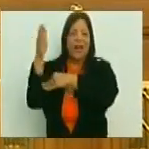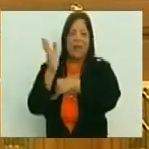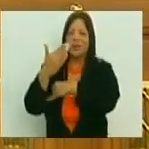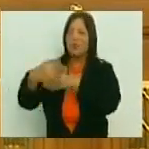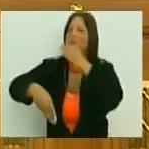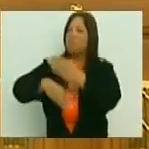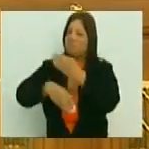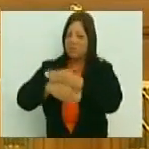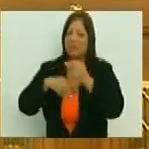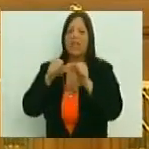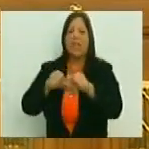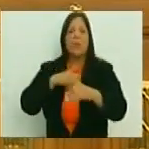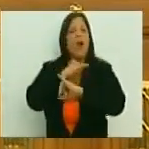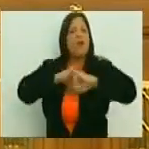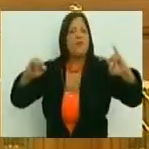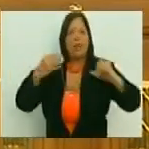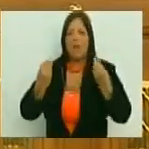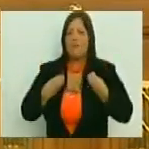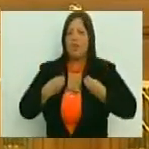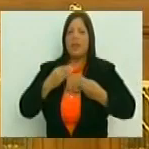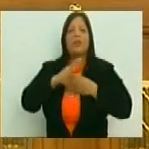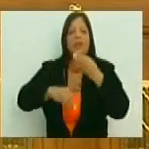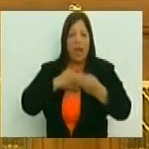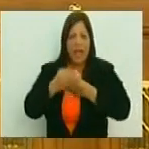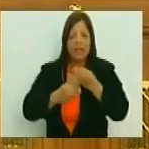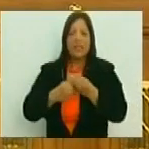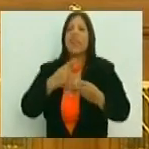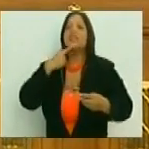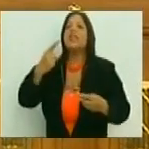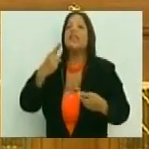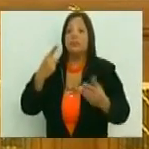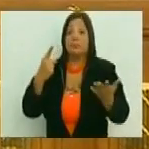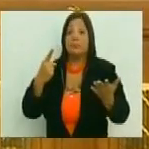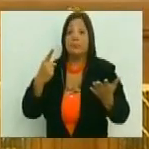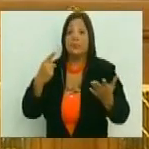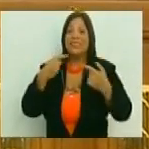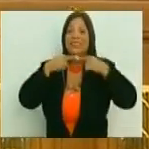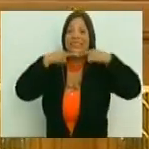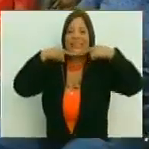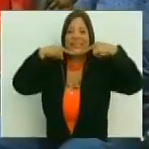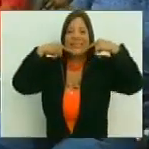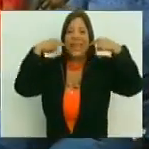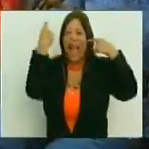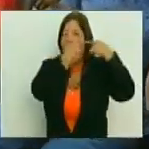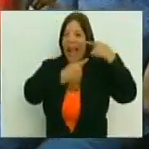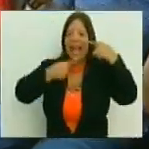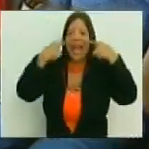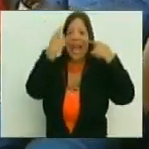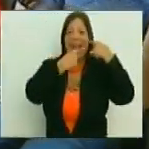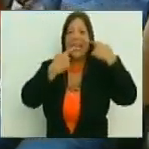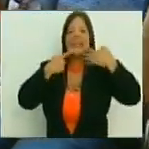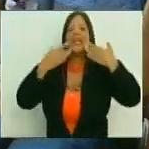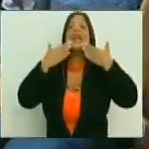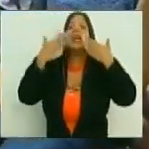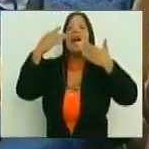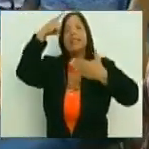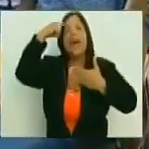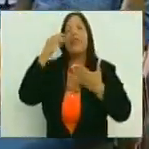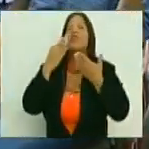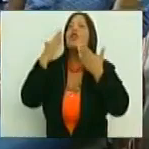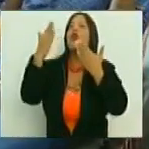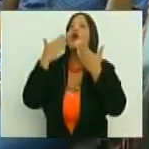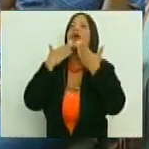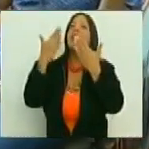seremos capaces al final de nuestros días, de decirle, con una sonrisa en el rostro, agradecerle a Dios, por